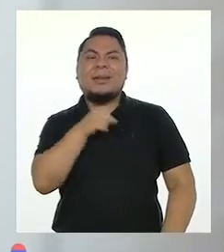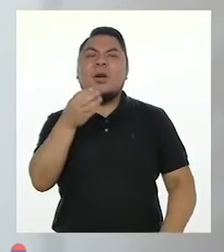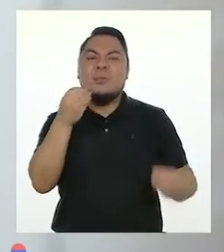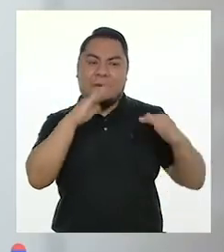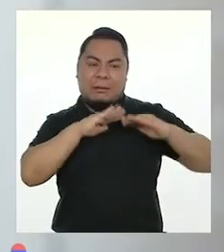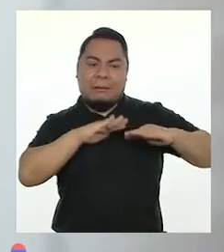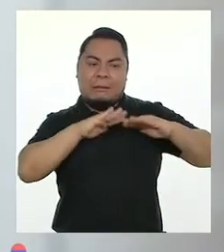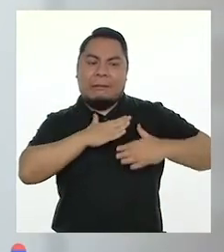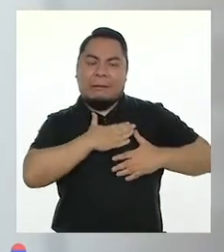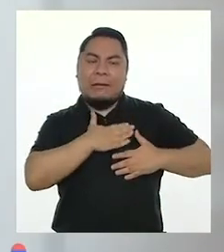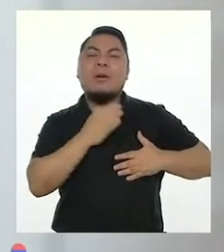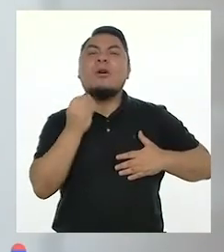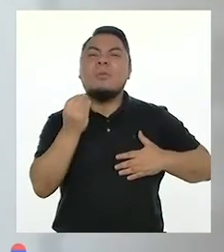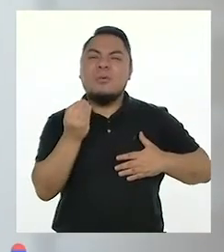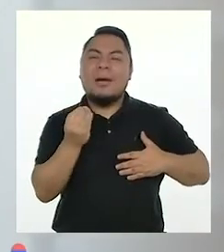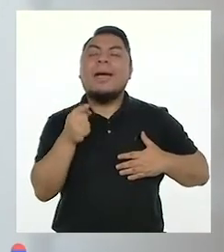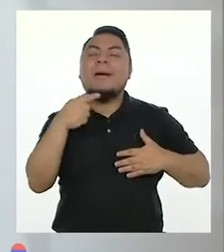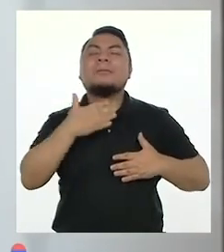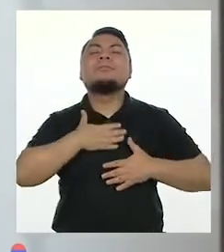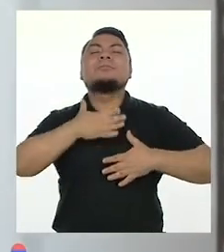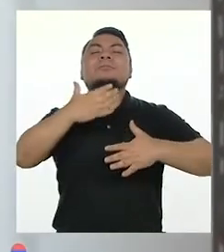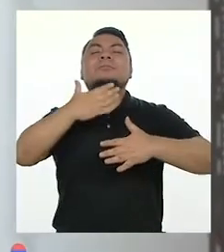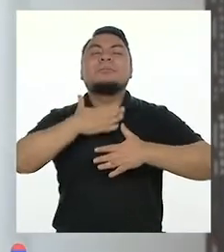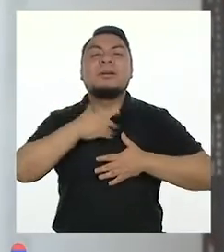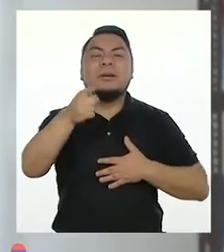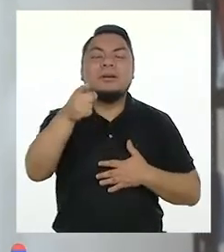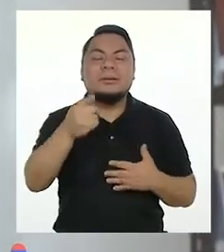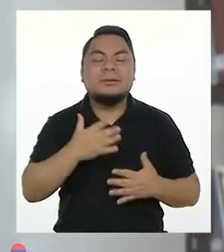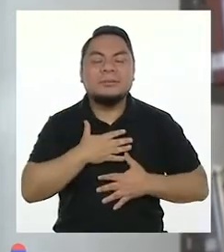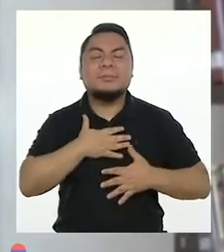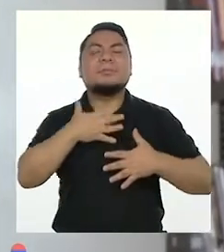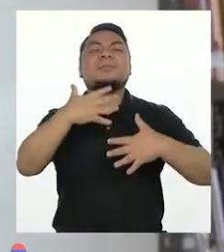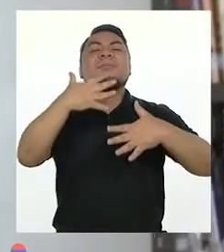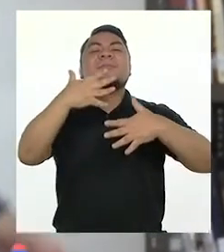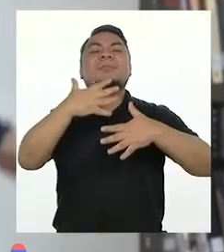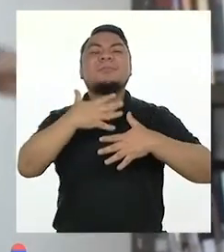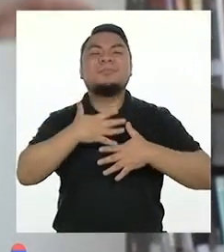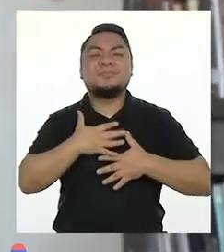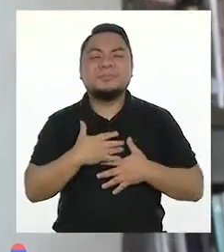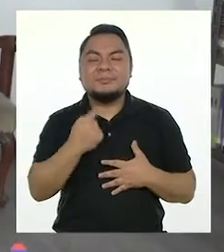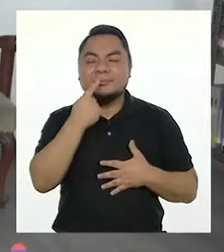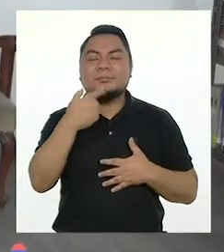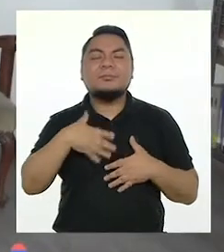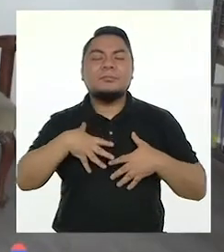y lo vamos a hacer respirando. A ver, tomen aire y crecemos como un árbol, así.